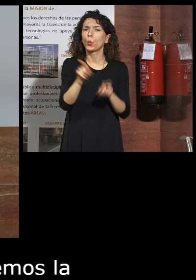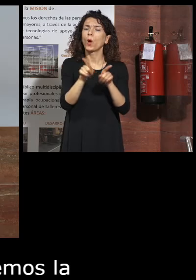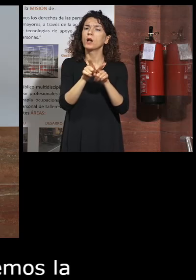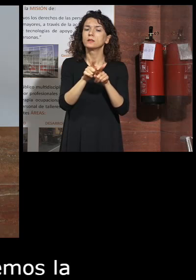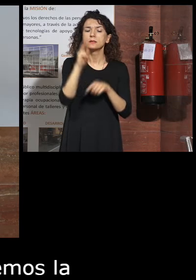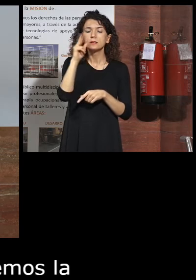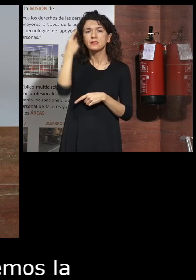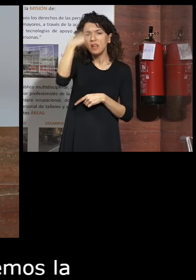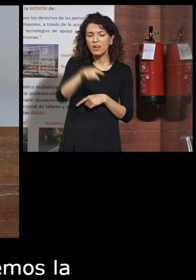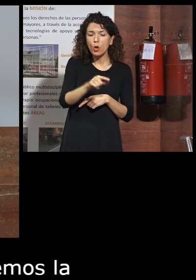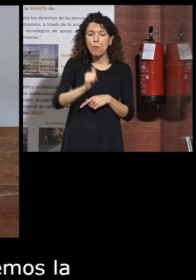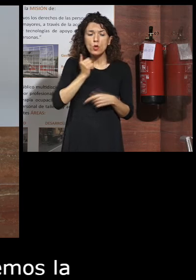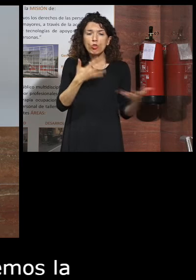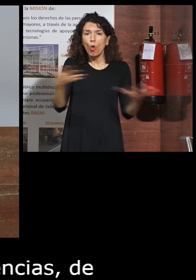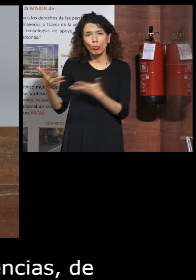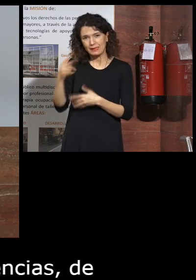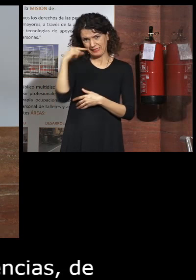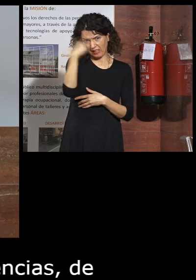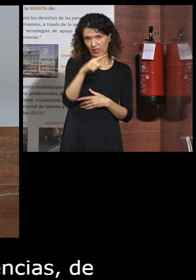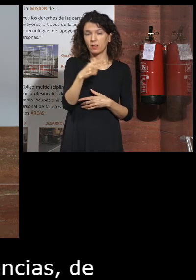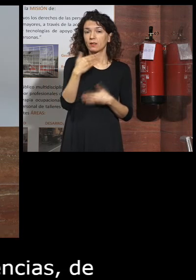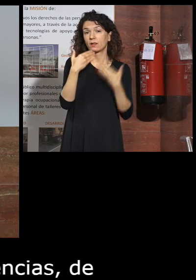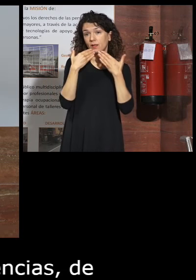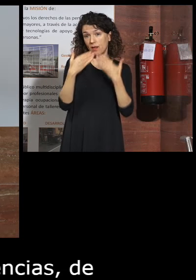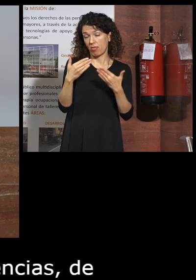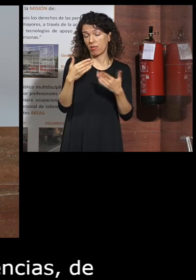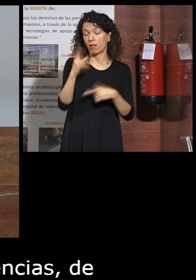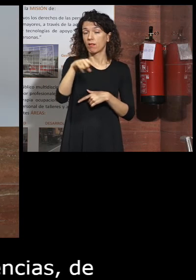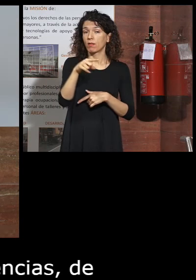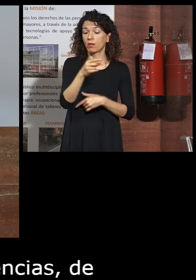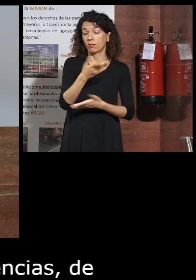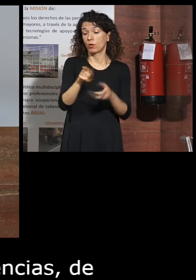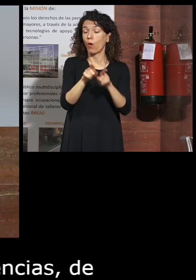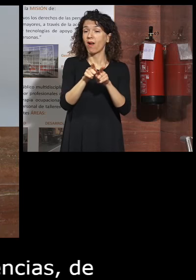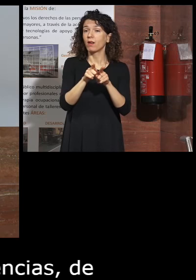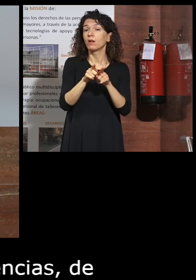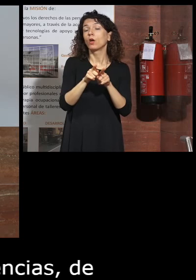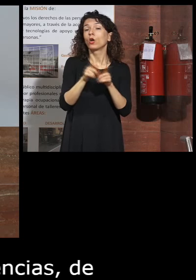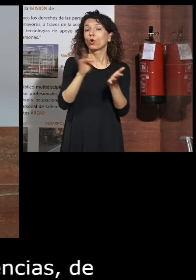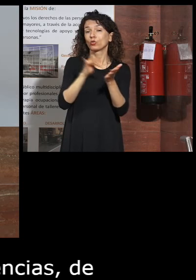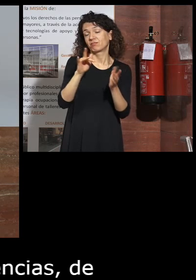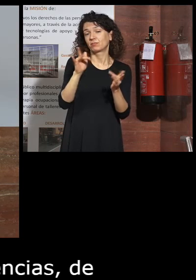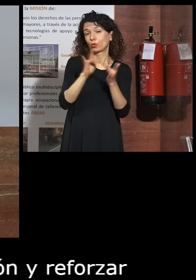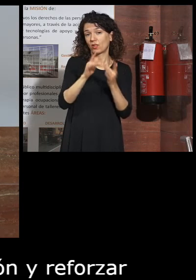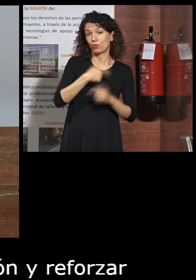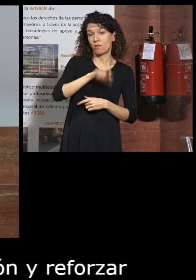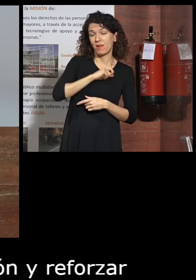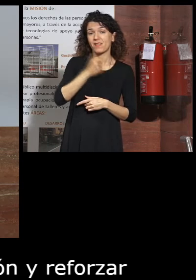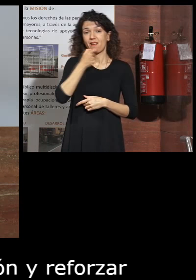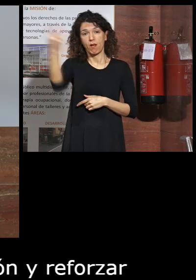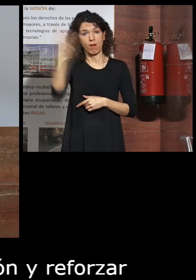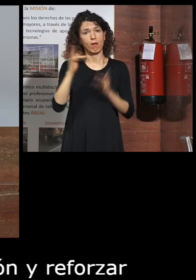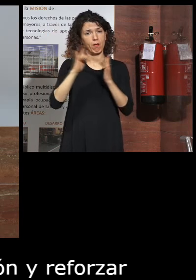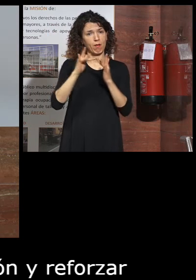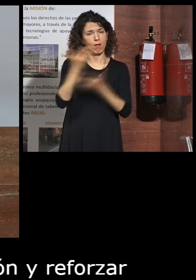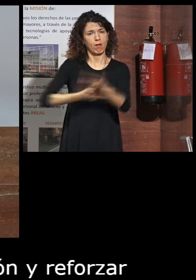oportunidades de colaboración y reforzar nuestra relación bilateral. Está muy obvioso